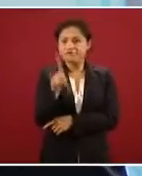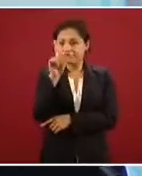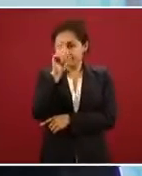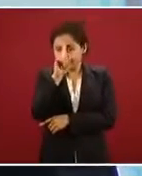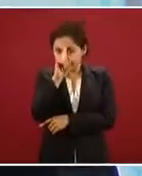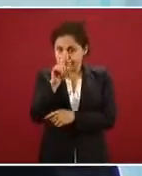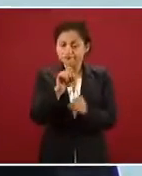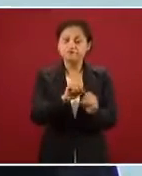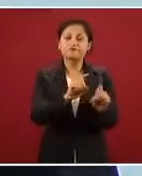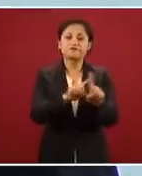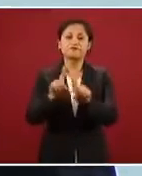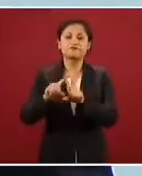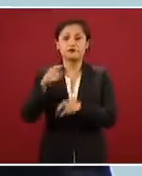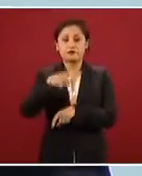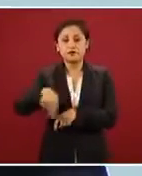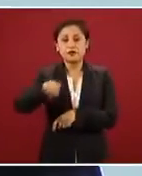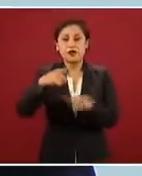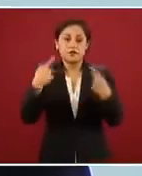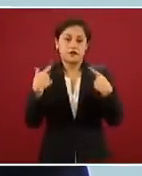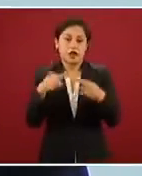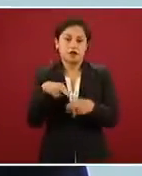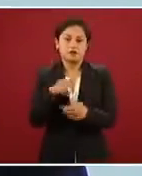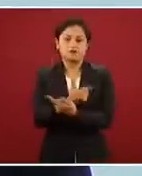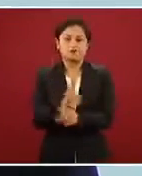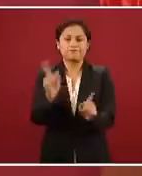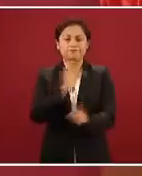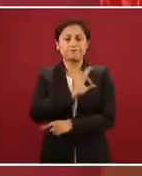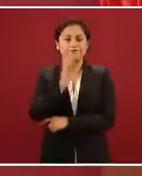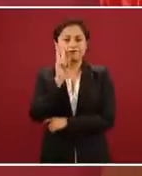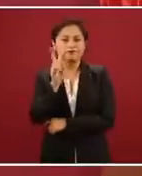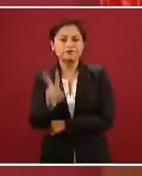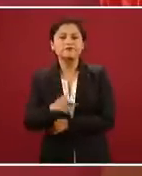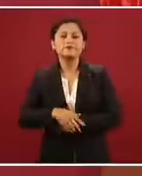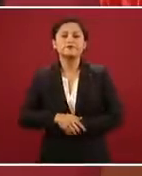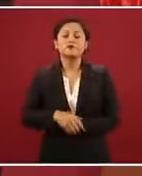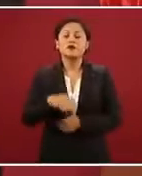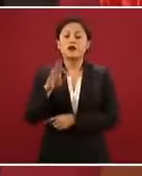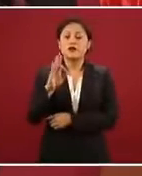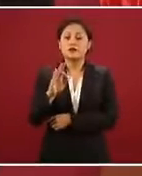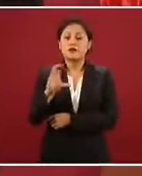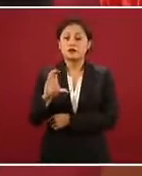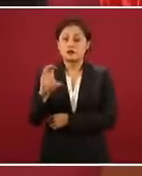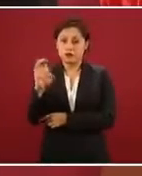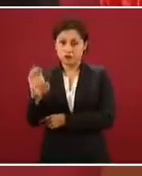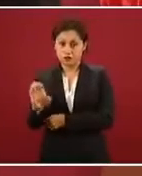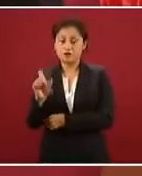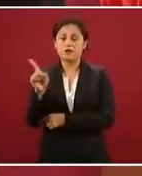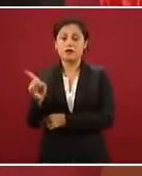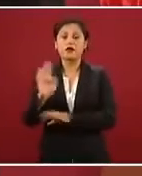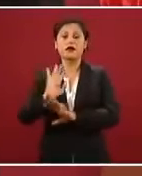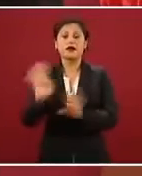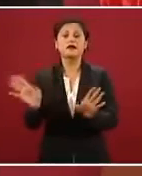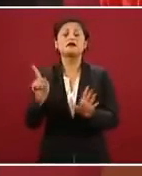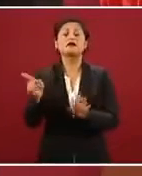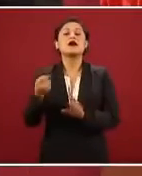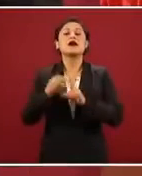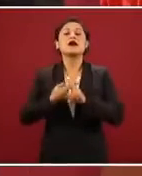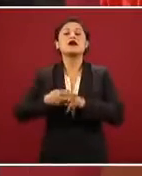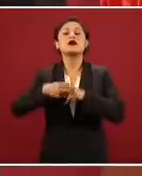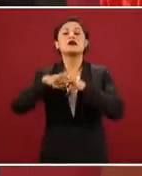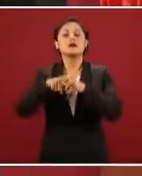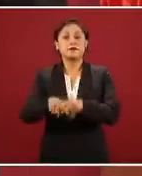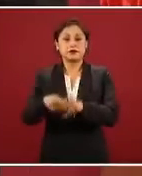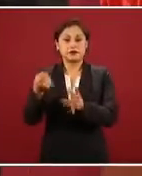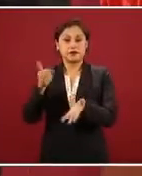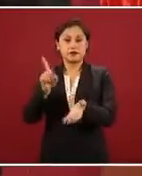En coordinación con el Fondo de Cultura Económica se ha iniciado, por instrucciones del señor presidente, una biblioteca digital